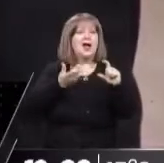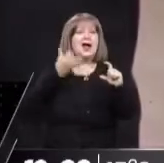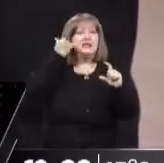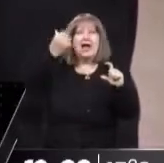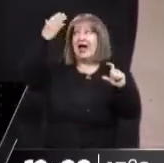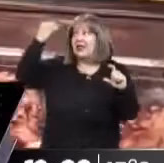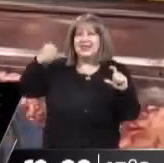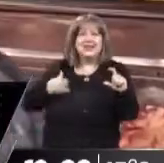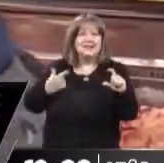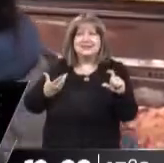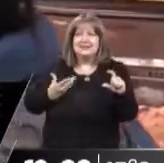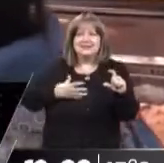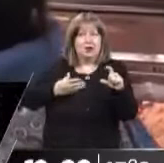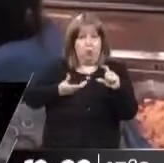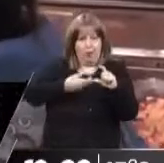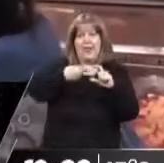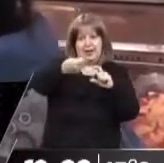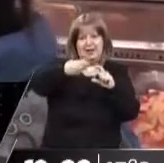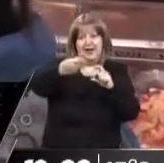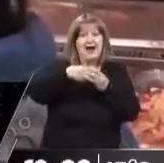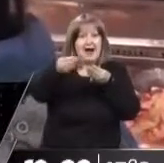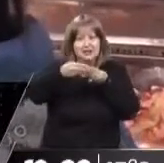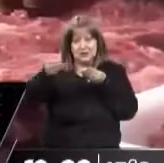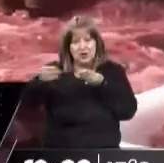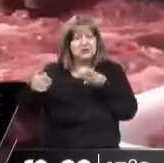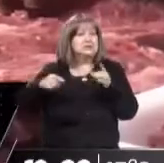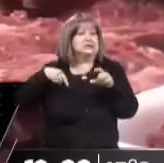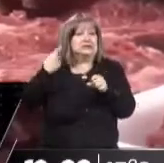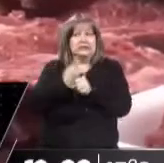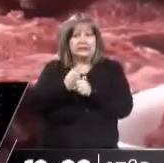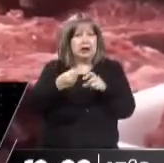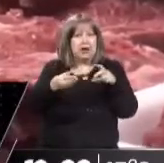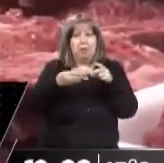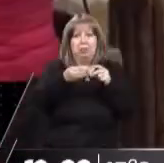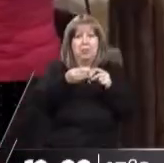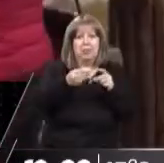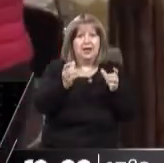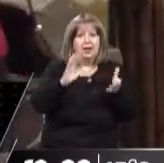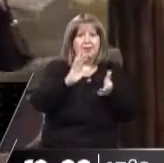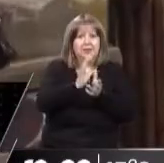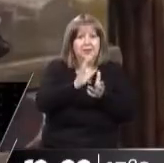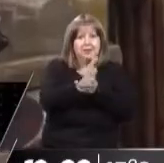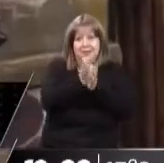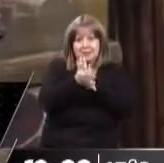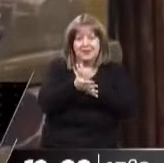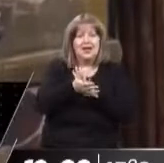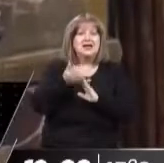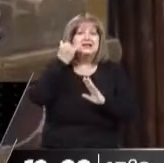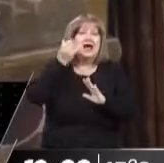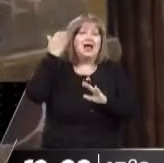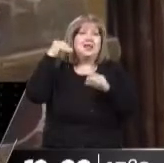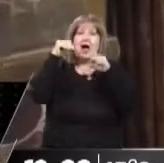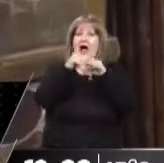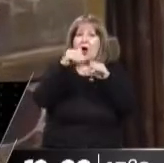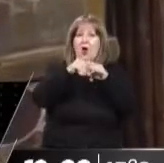daban. Por ejemplo, en primera mitad del año, sí vimos mucho que en la primera mitad del año la gente no tenía capacidad de ahorro, no podía ahorrar porque el dinero que